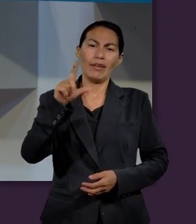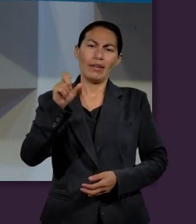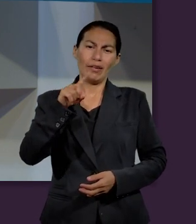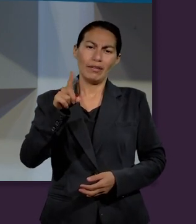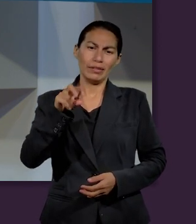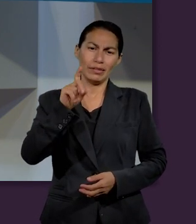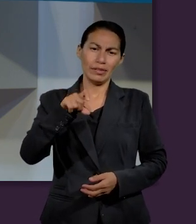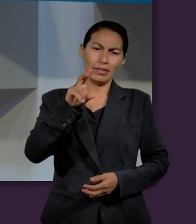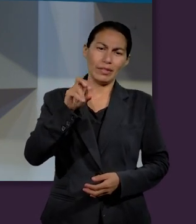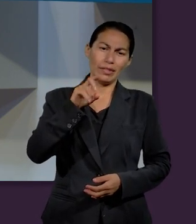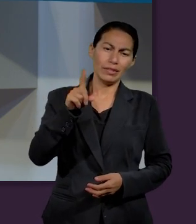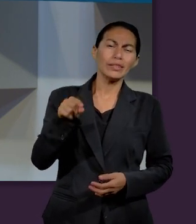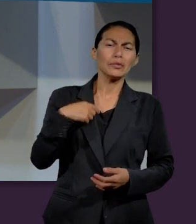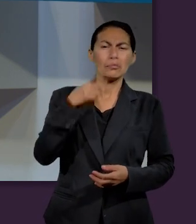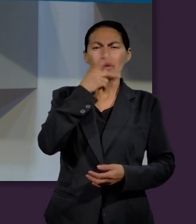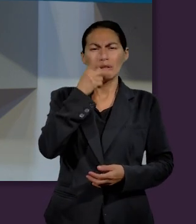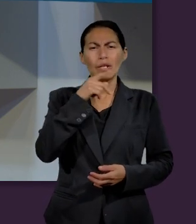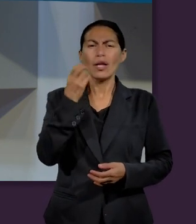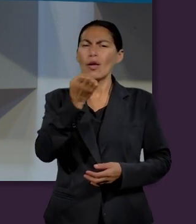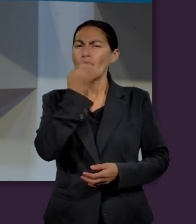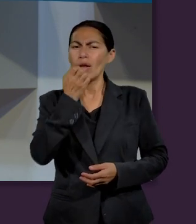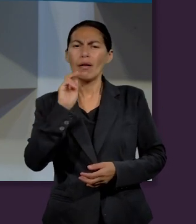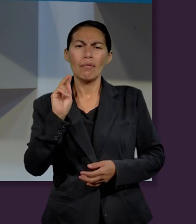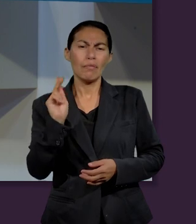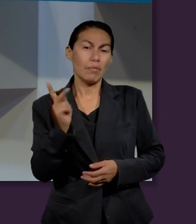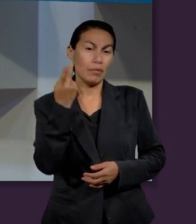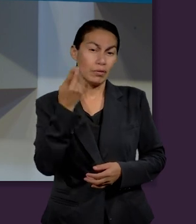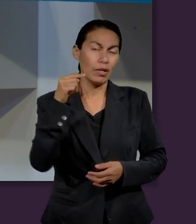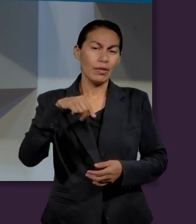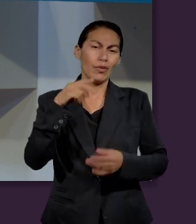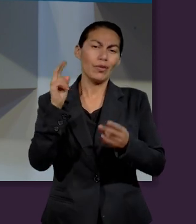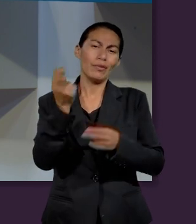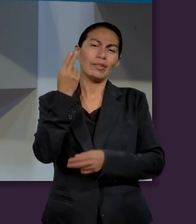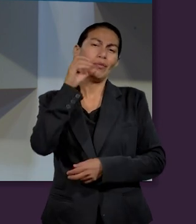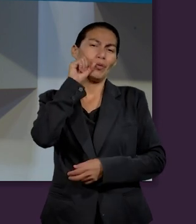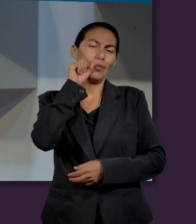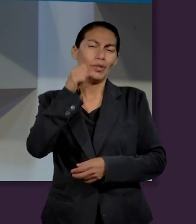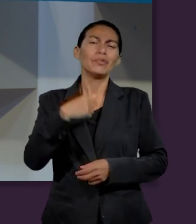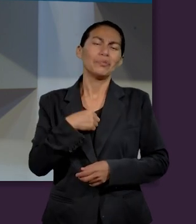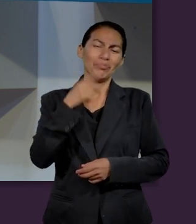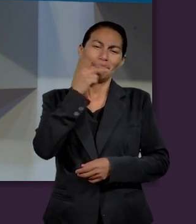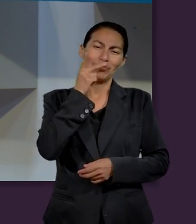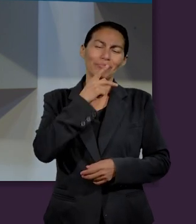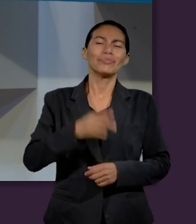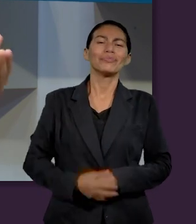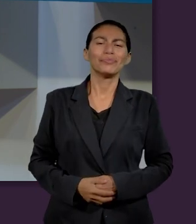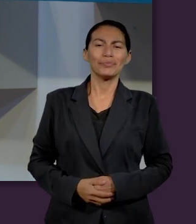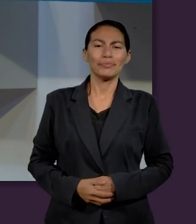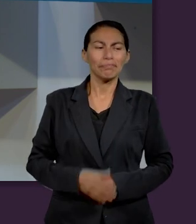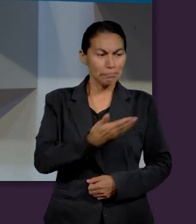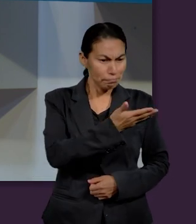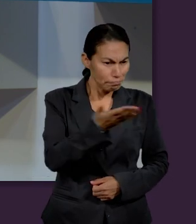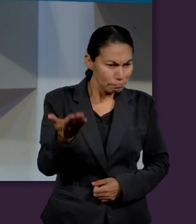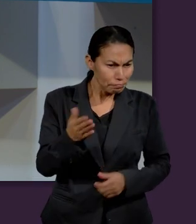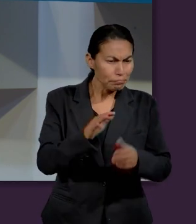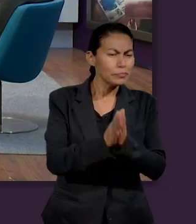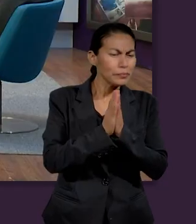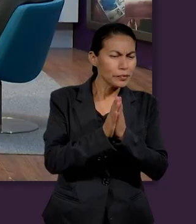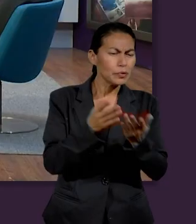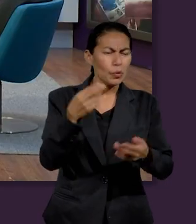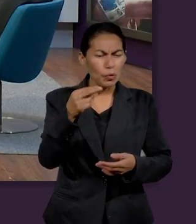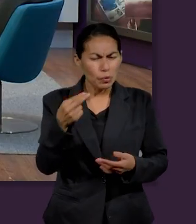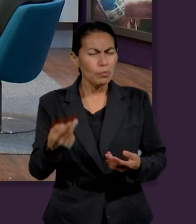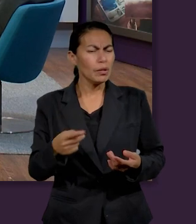Omar Velázquez, soy pastor y capellán en la escuela preparatoria de la Universidad de Montemorelos. Vamos a presentarnos,